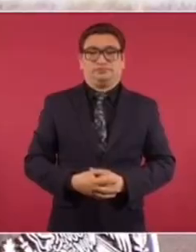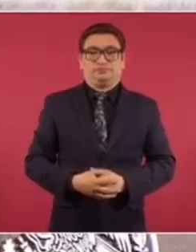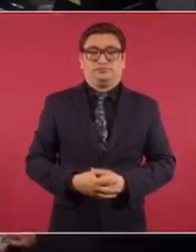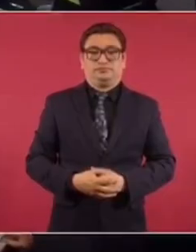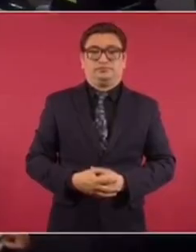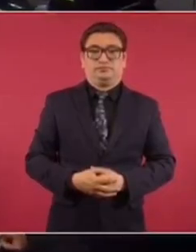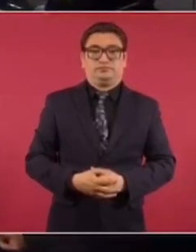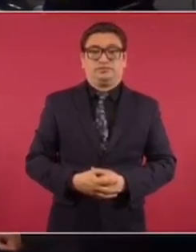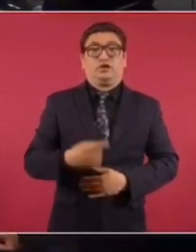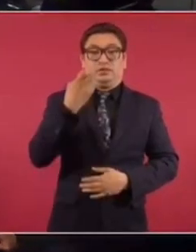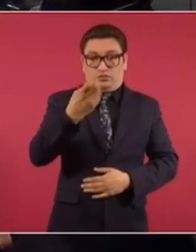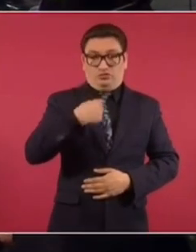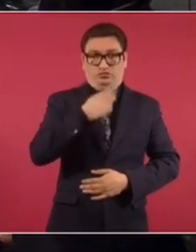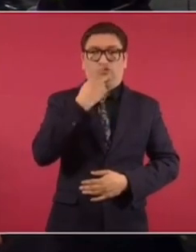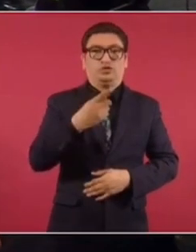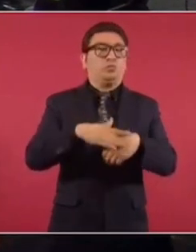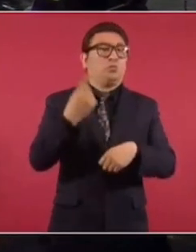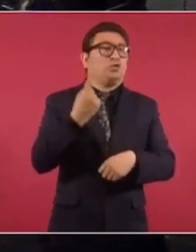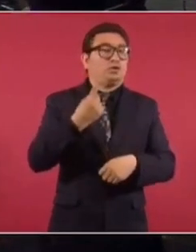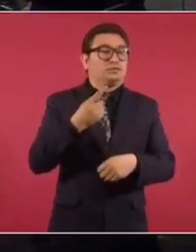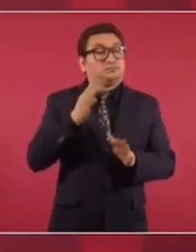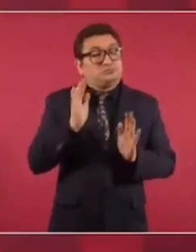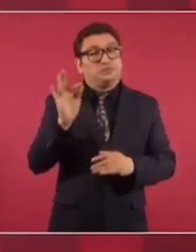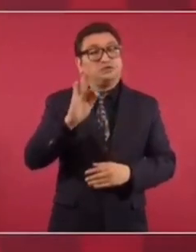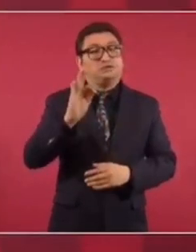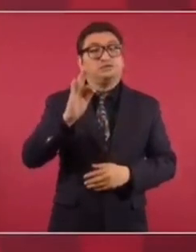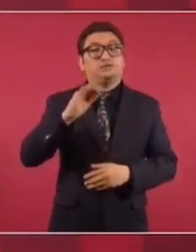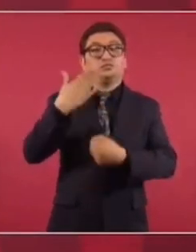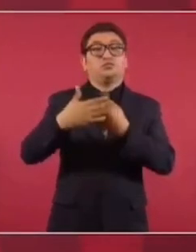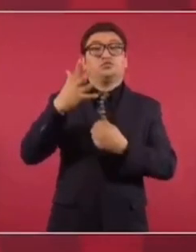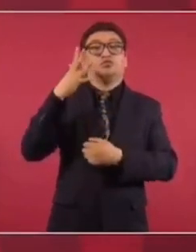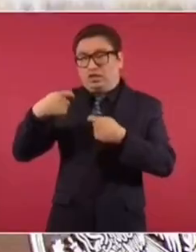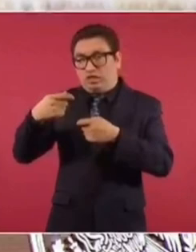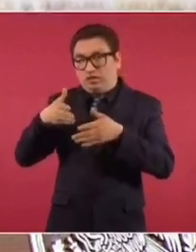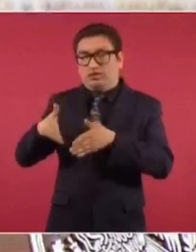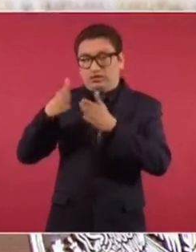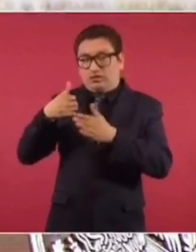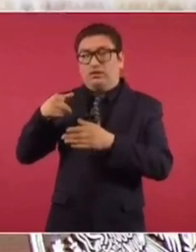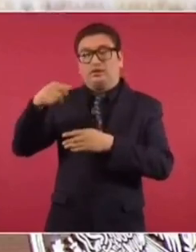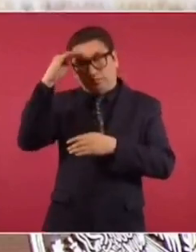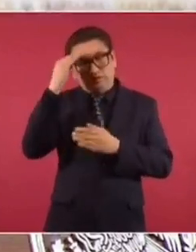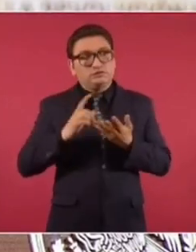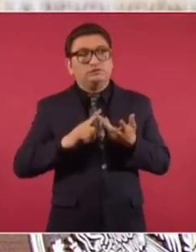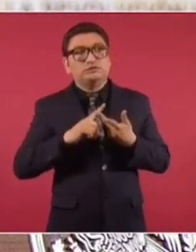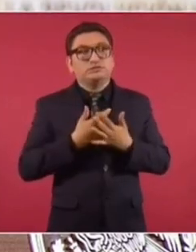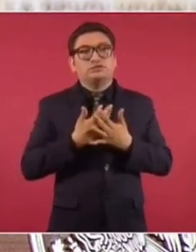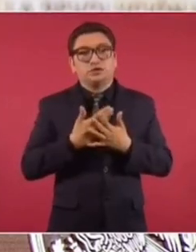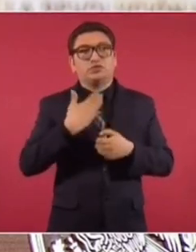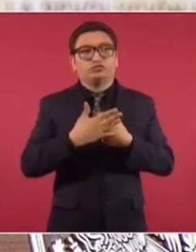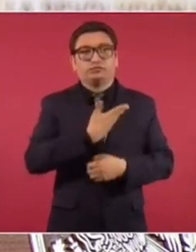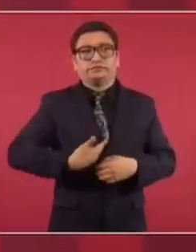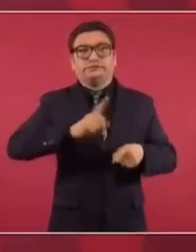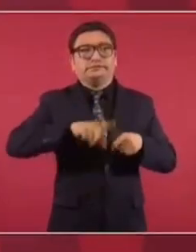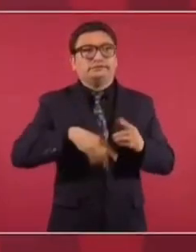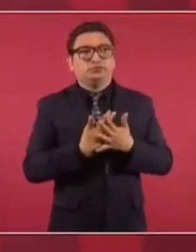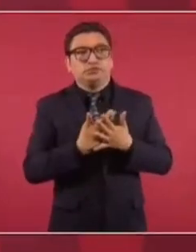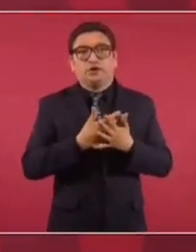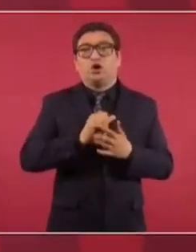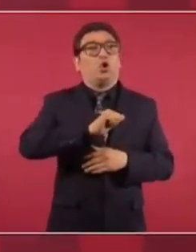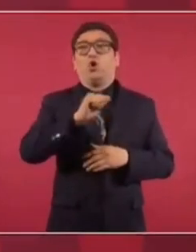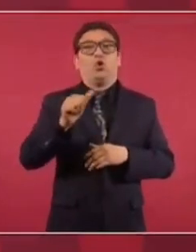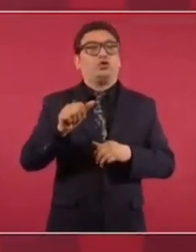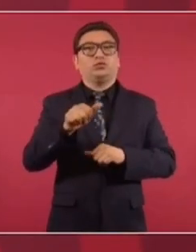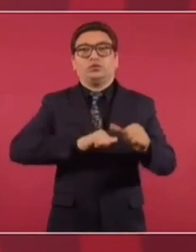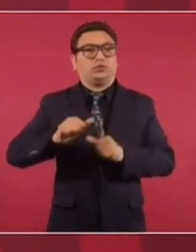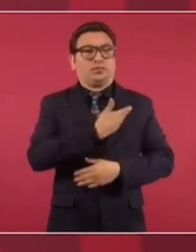esto lo digo porque a lo mejor los conservadores están contando los días, ya se va a ir, y va a venir